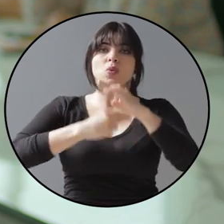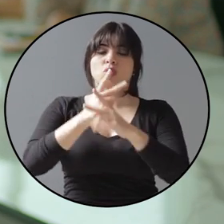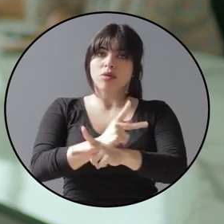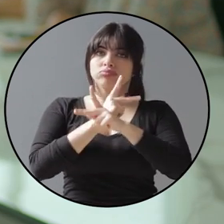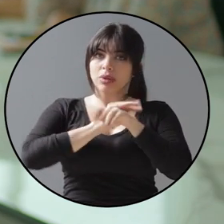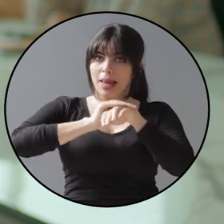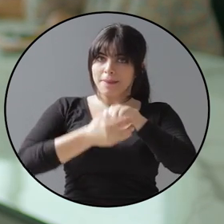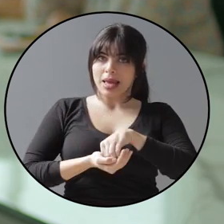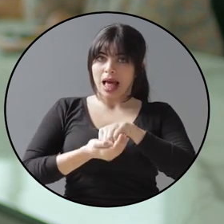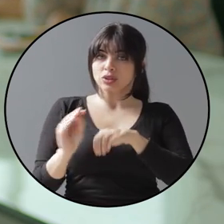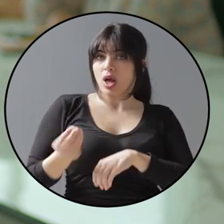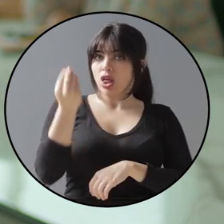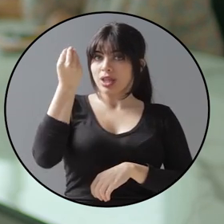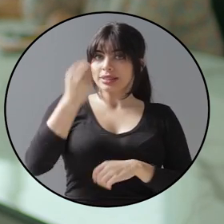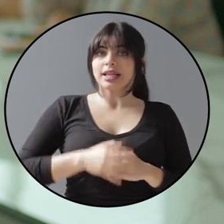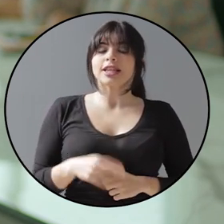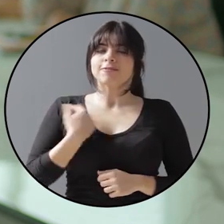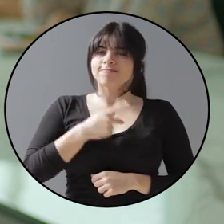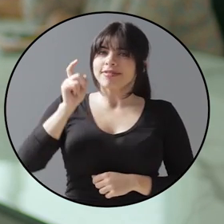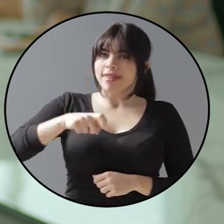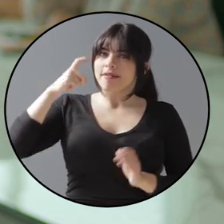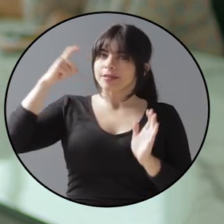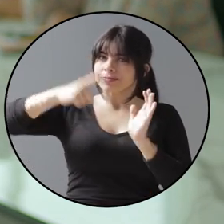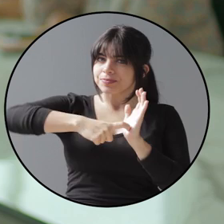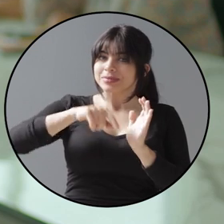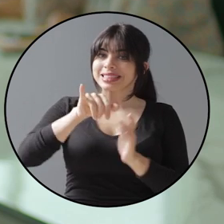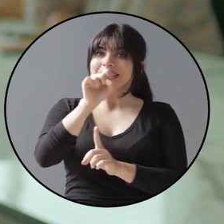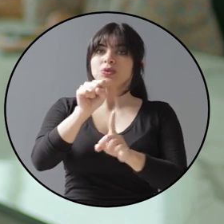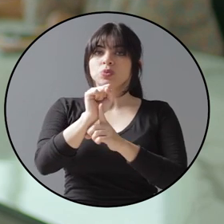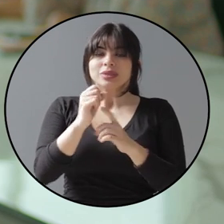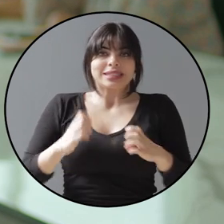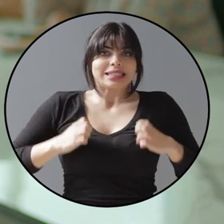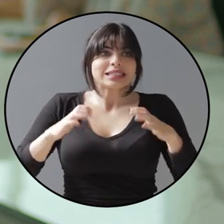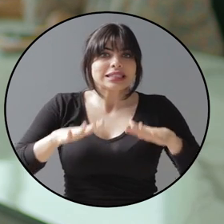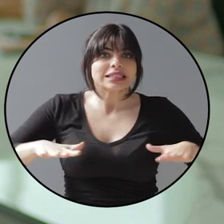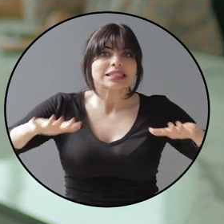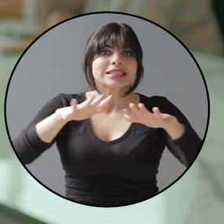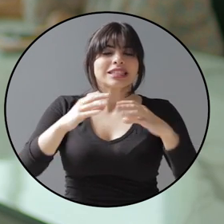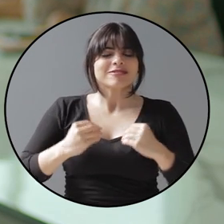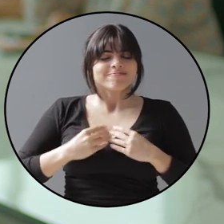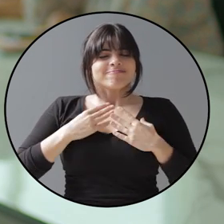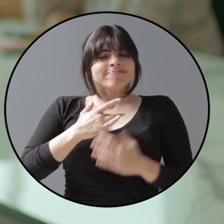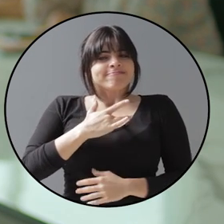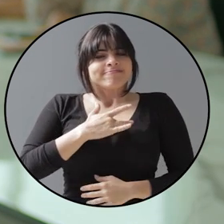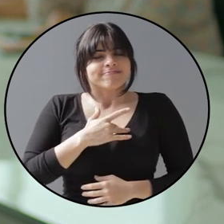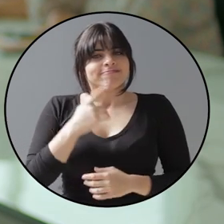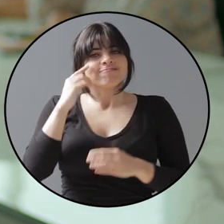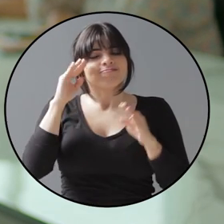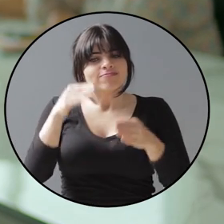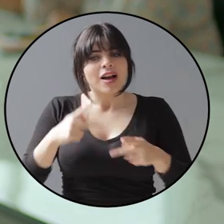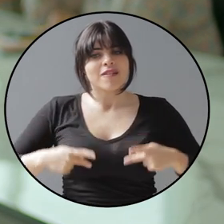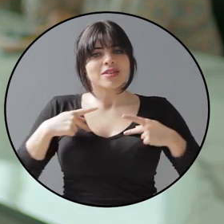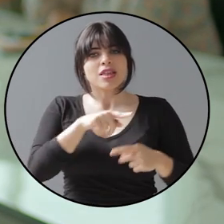Mundial de la Prevención del Embarazo Adolescente, debemos reconocer que este hecho existe, que nos conmueva la vida